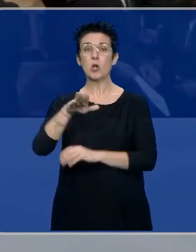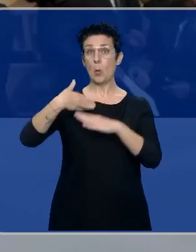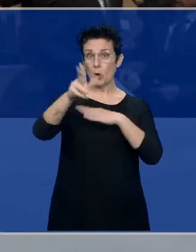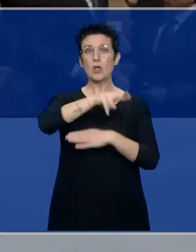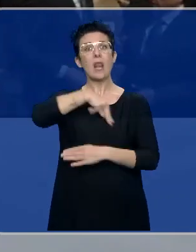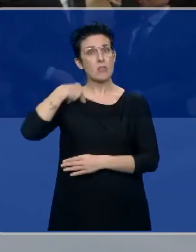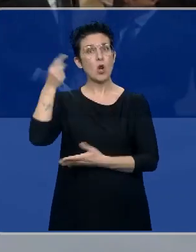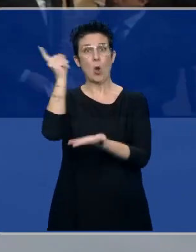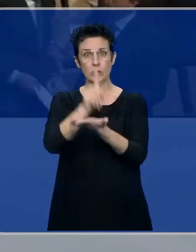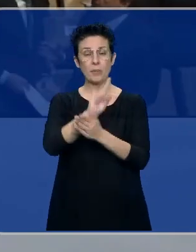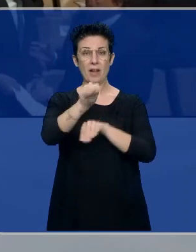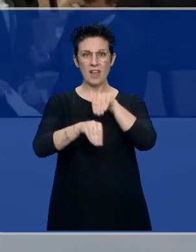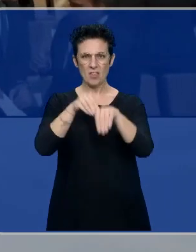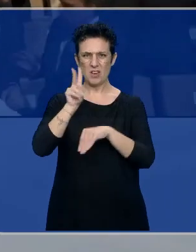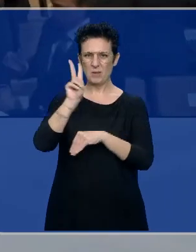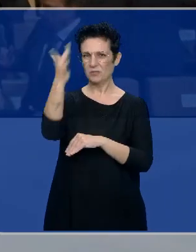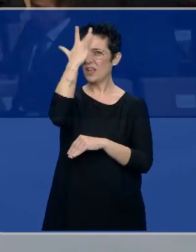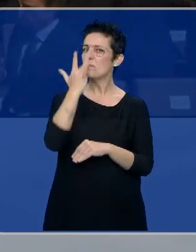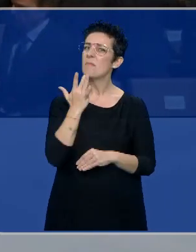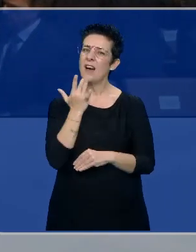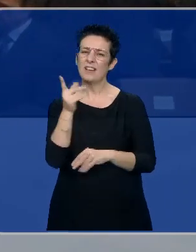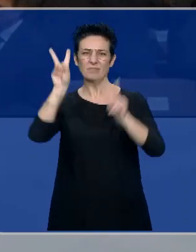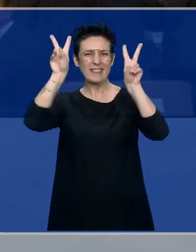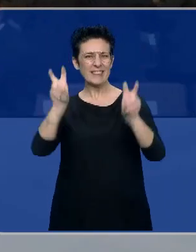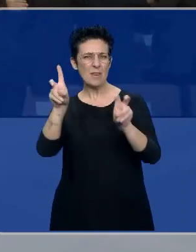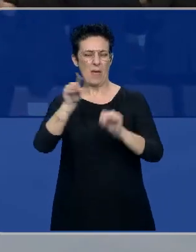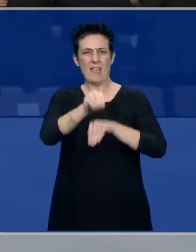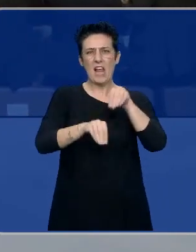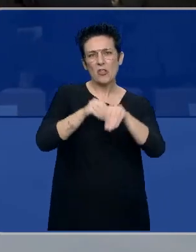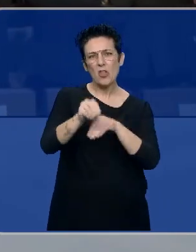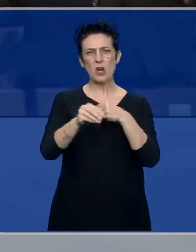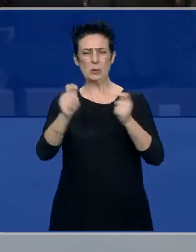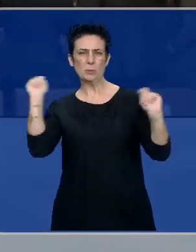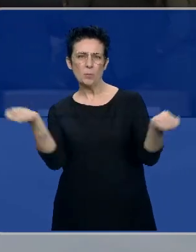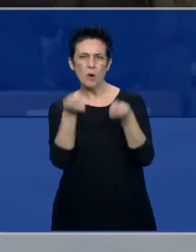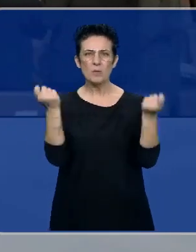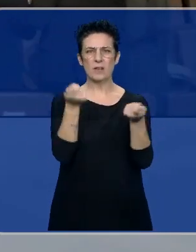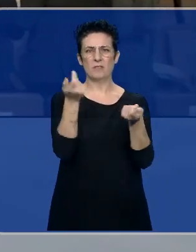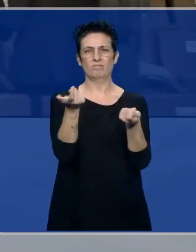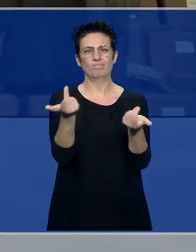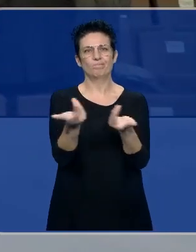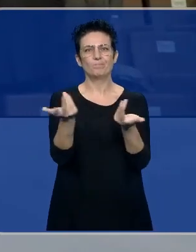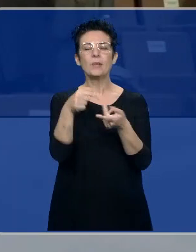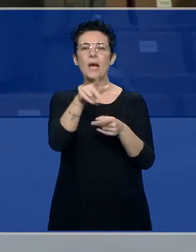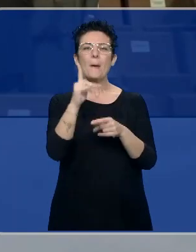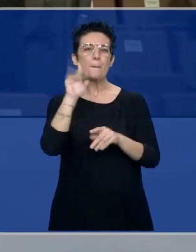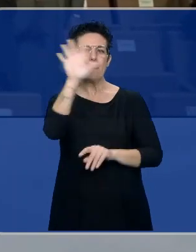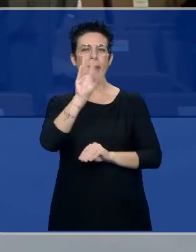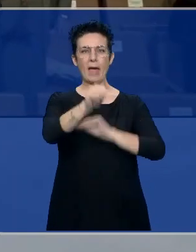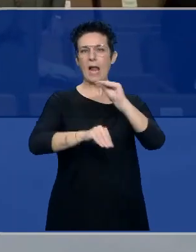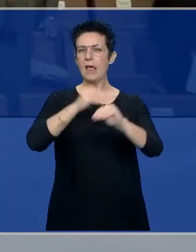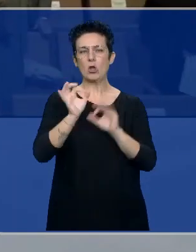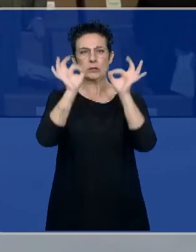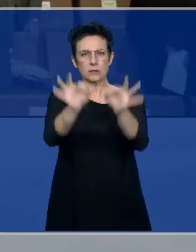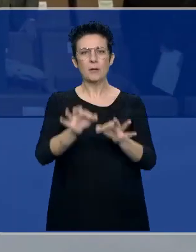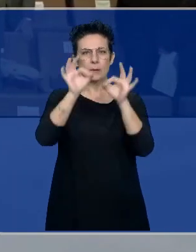nacional. Entonces, este electoralismo constante, las legislaturas parece que se han convertido ahora en una elección constante, ya no hay